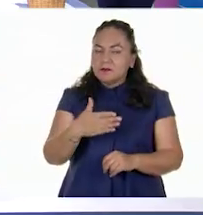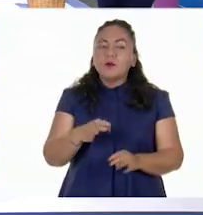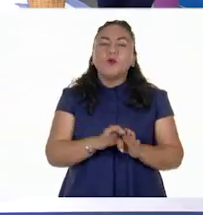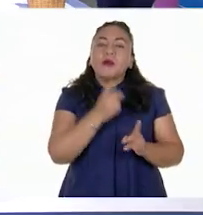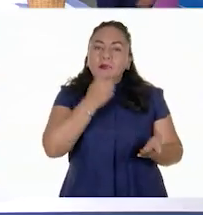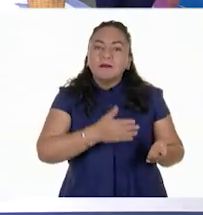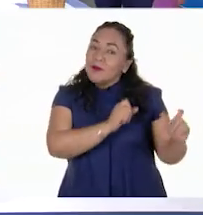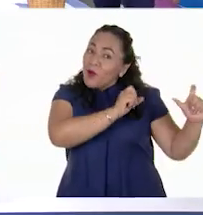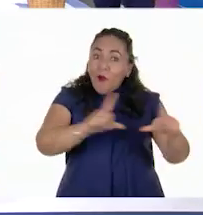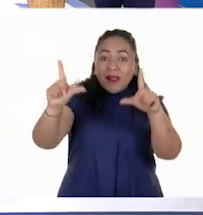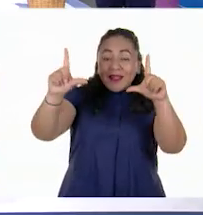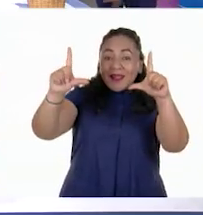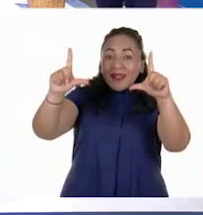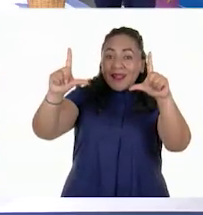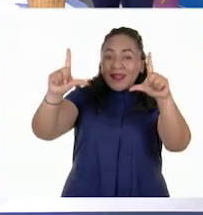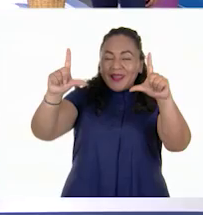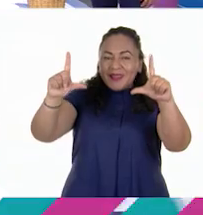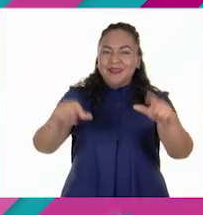se dice? ¡Córrelo!